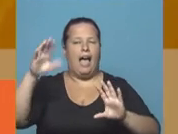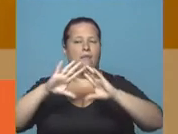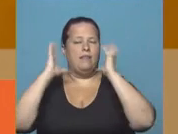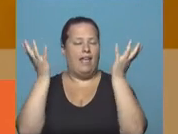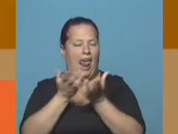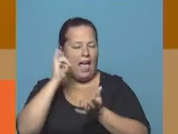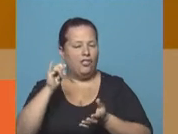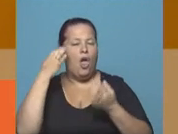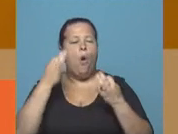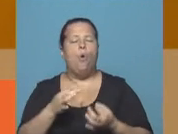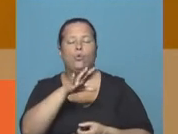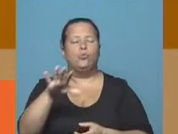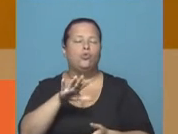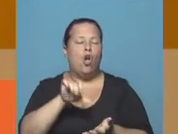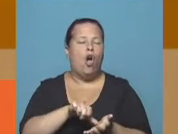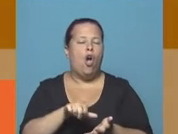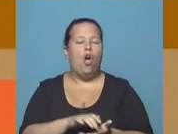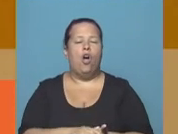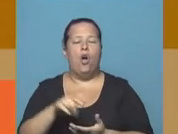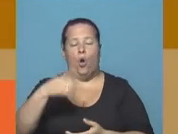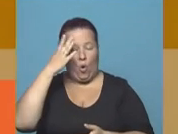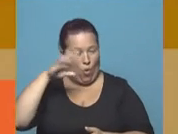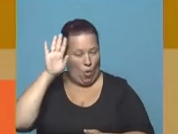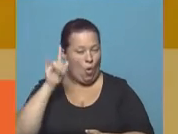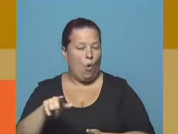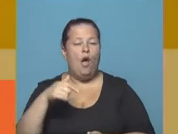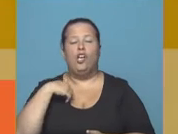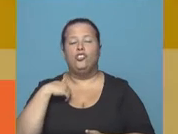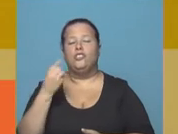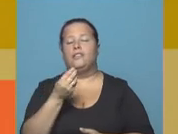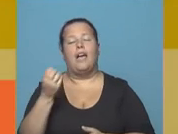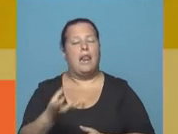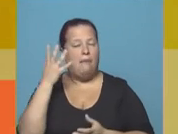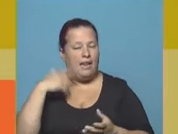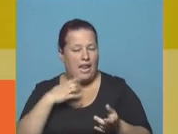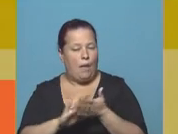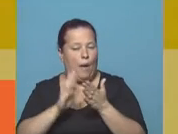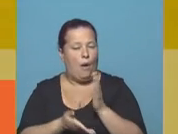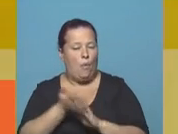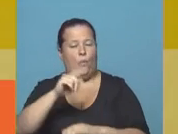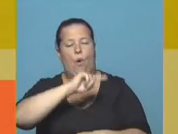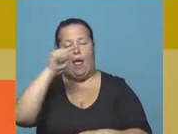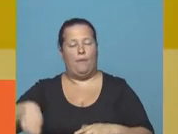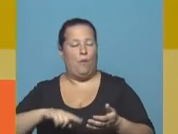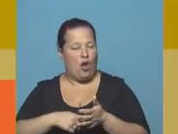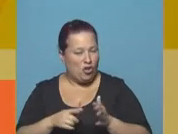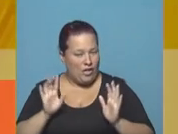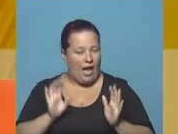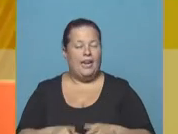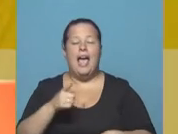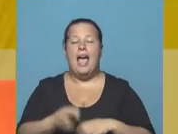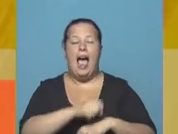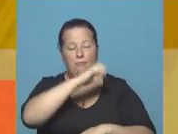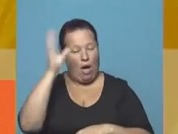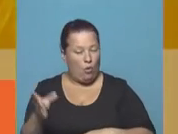que se hacía acá en Cuba y que yo sábado a la mañana me estaba regresando a Buenos Aires. Entonces, en esa